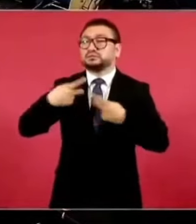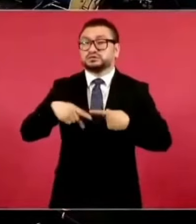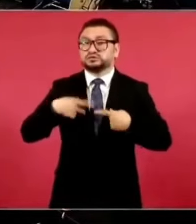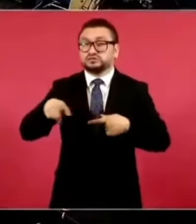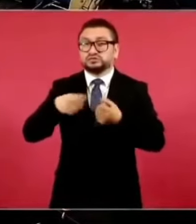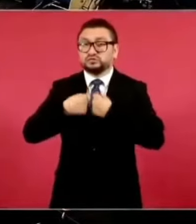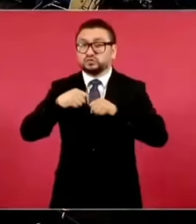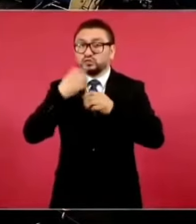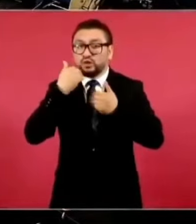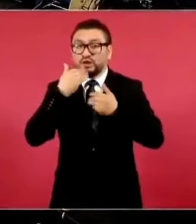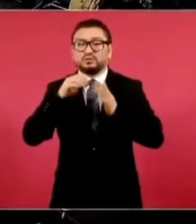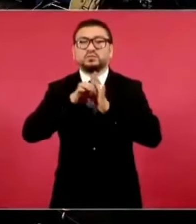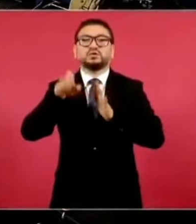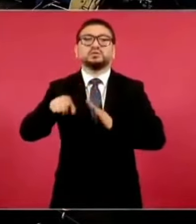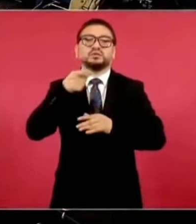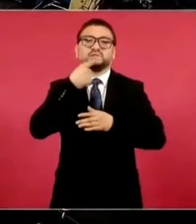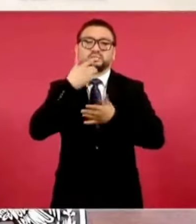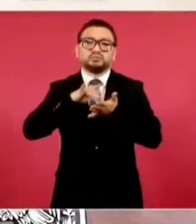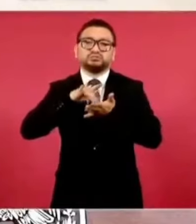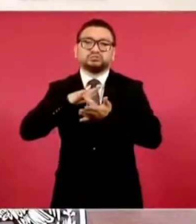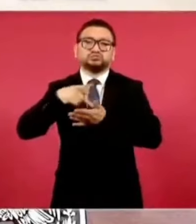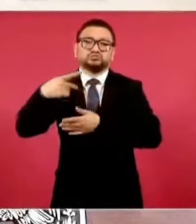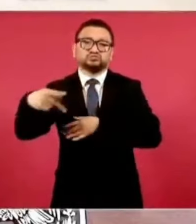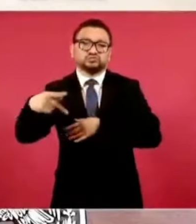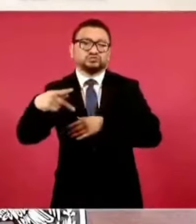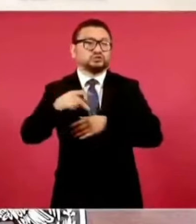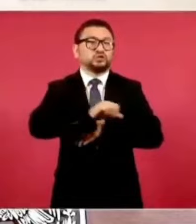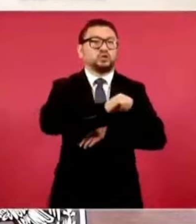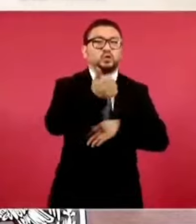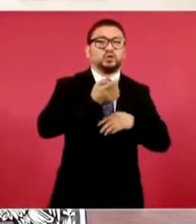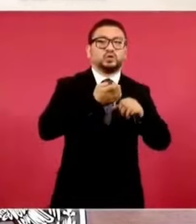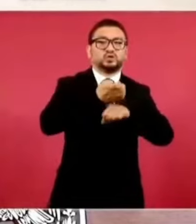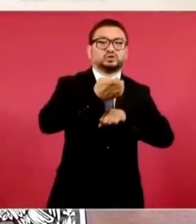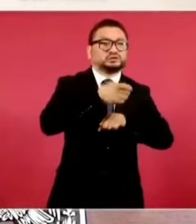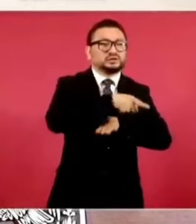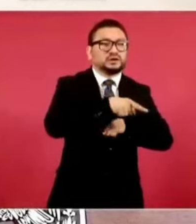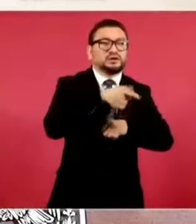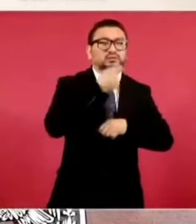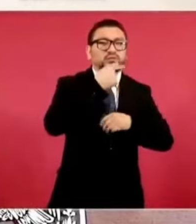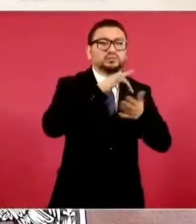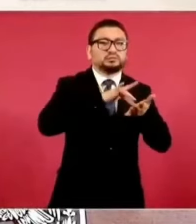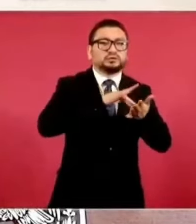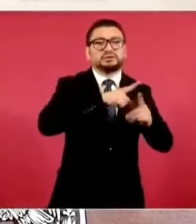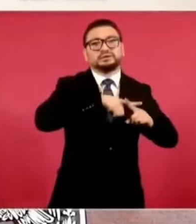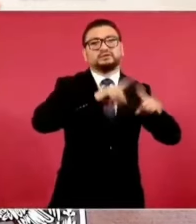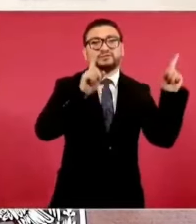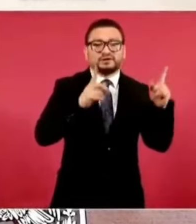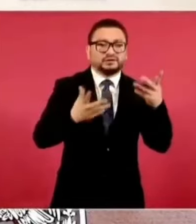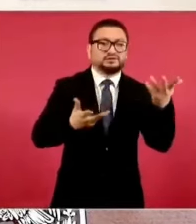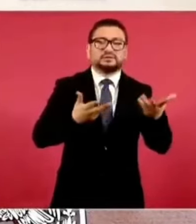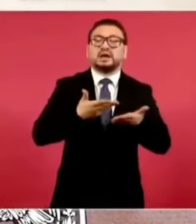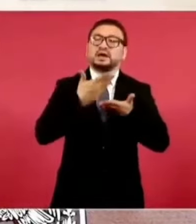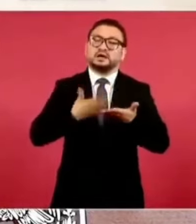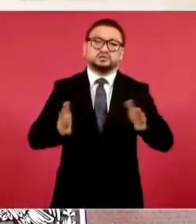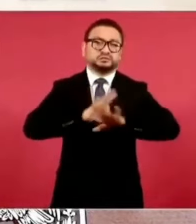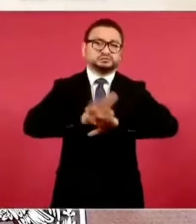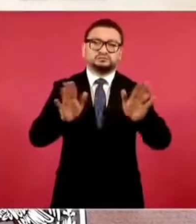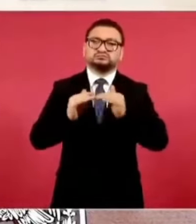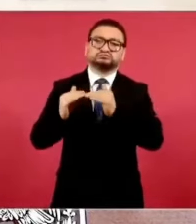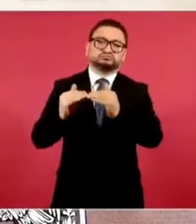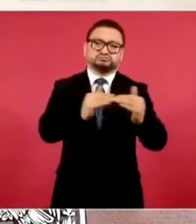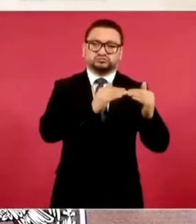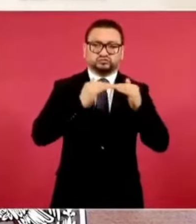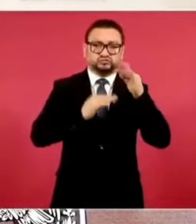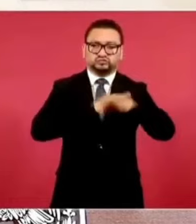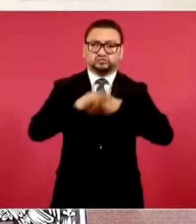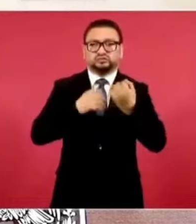pedía cierto tipo de medicamentos y un estado podía pedir otro tipo de medicamentos. Ahora todo se homologa